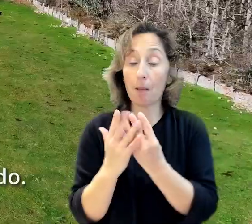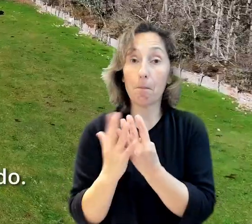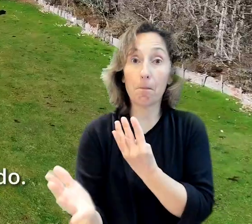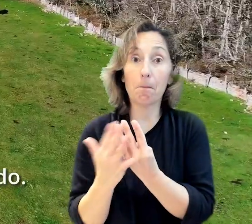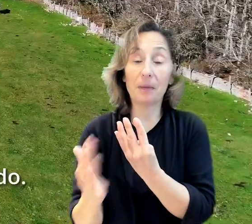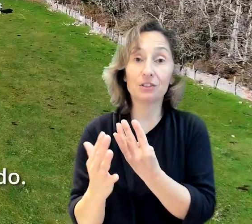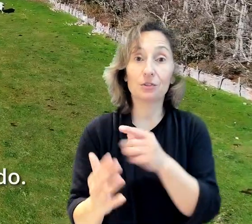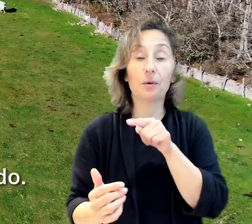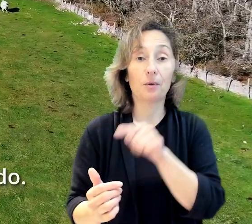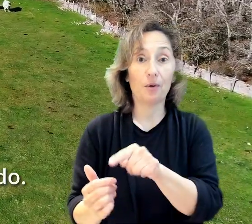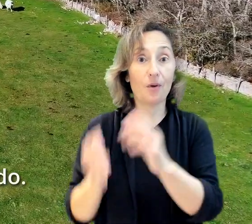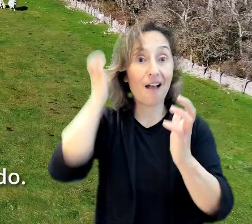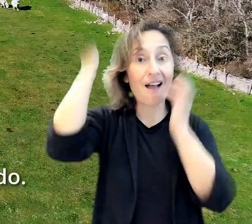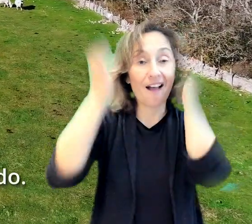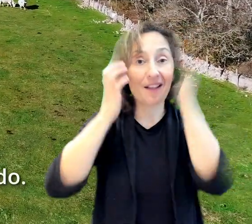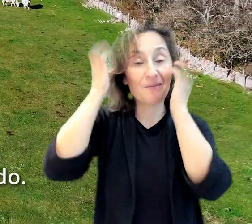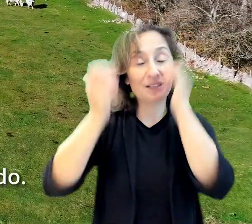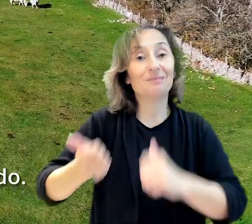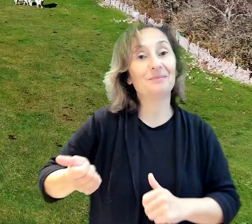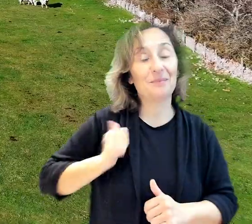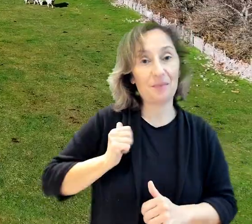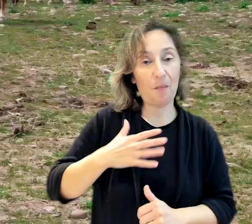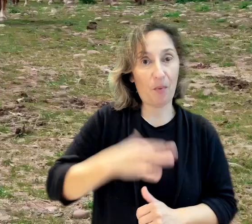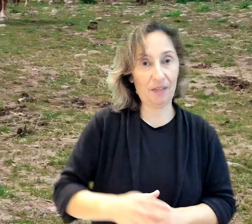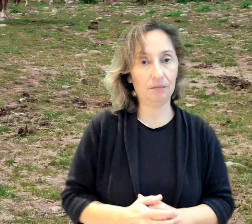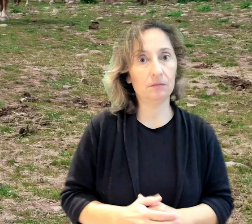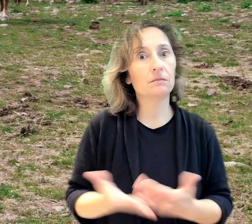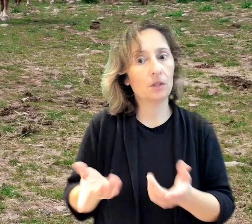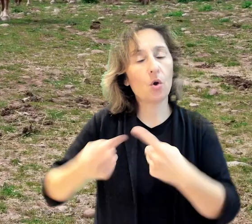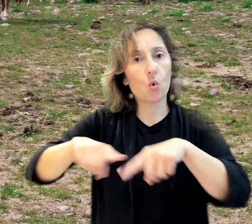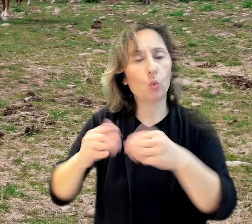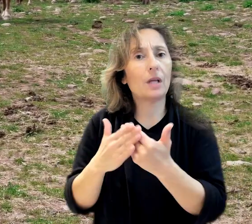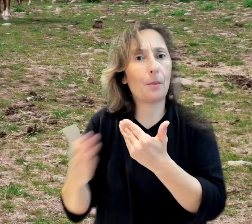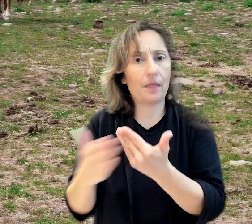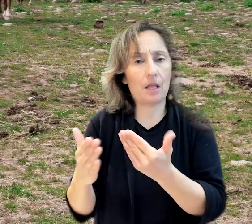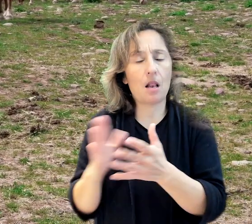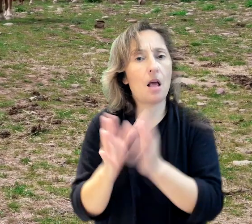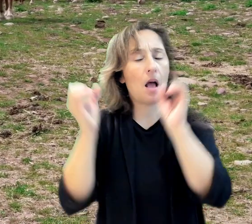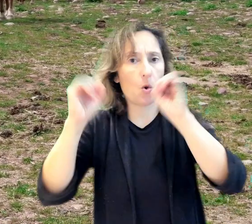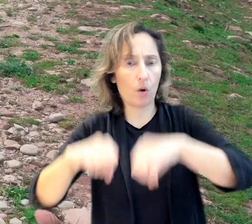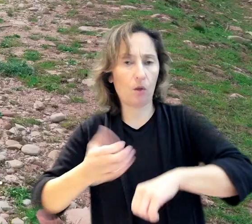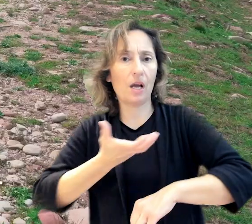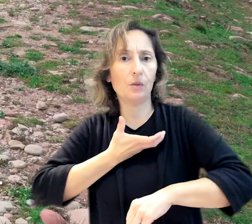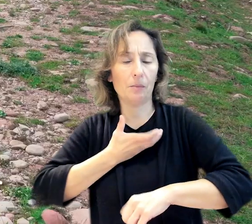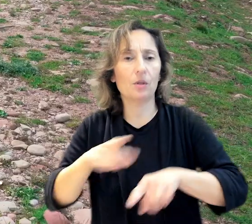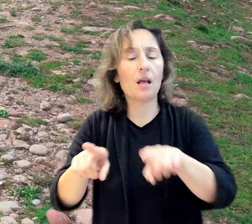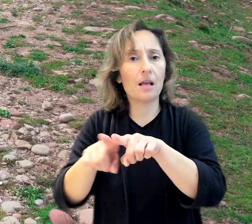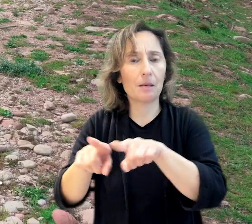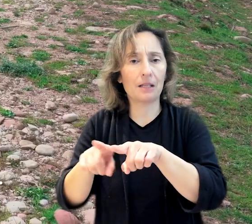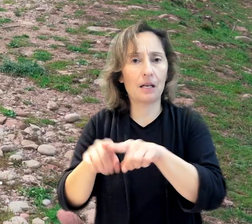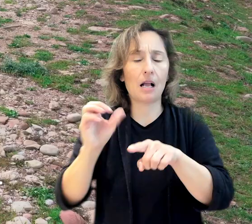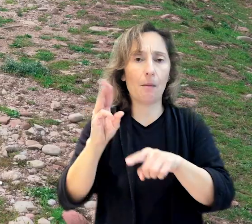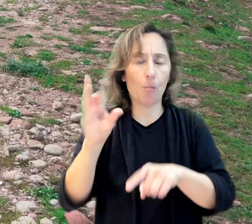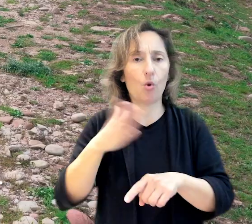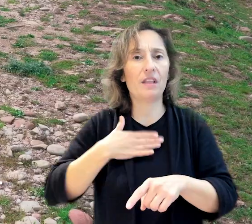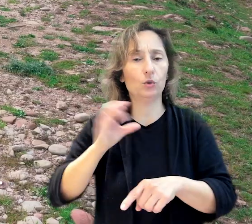aprovechamiento de pastos de ganado. Todo esto está hecho con el acuerdo de la Junta Vecinal del Ayuntamiento de la